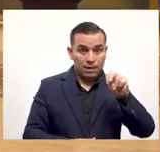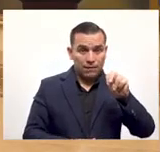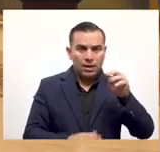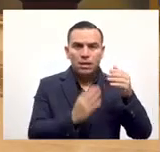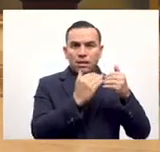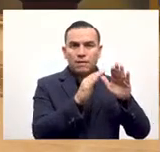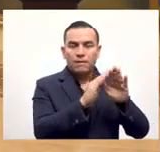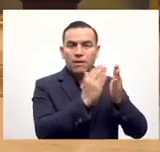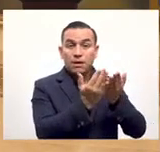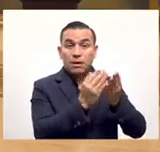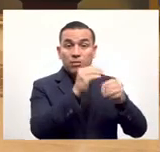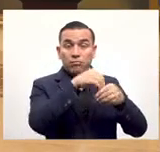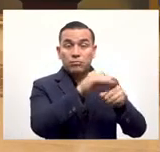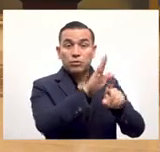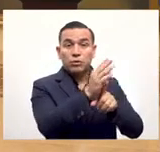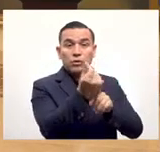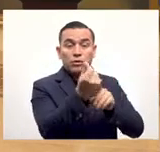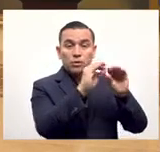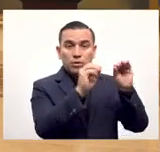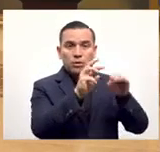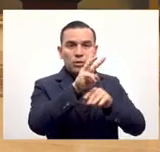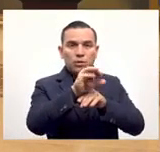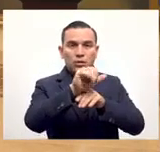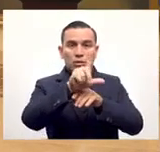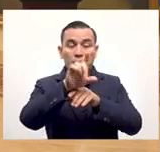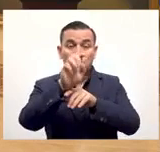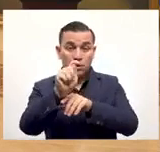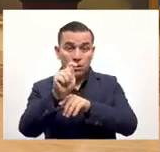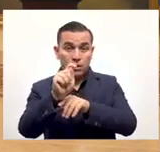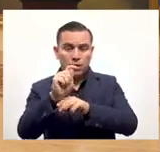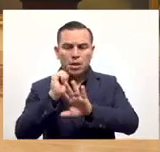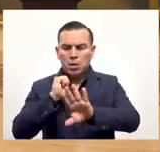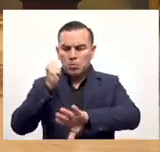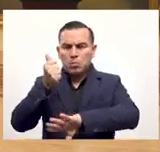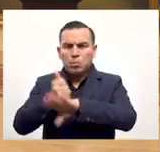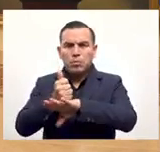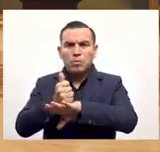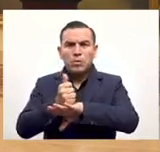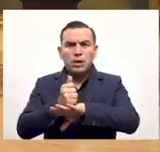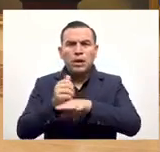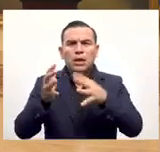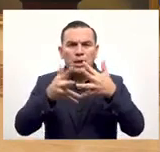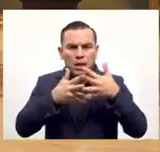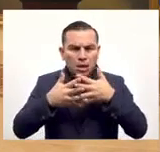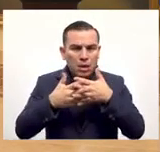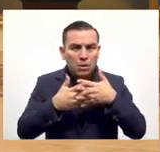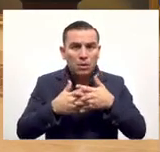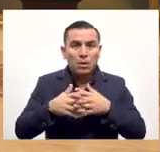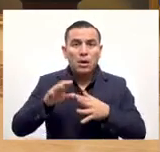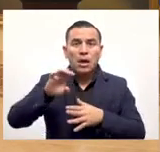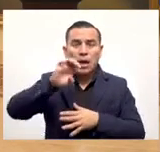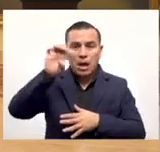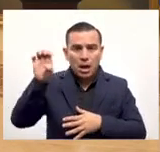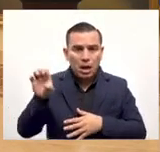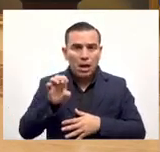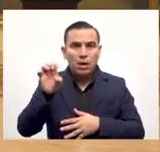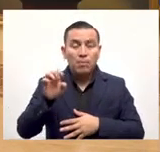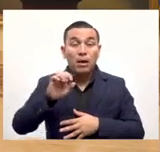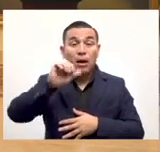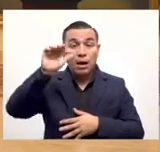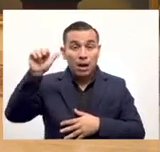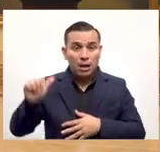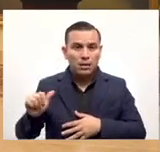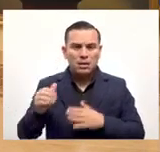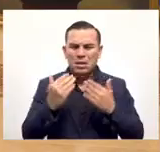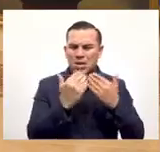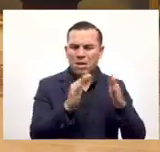traer una de tantas wallets que hay en el mundo se hacen wallets en Estados Unidos en Asia en Europa hay cientos de empresas de wallets en el